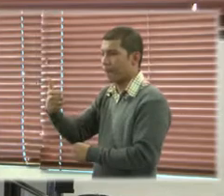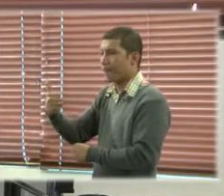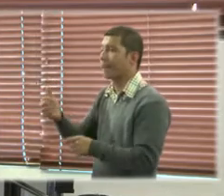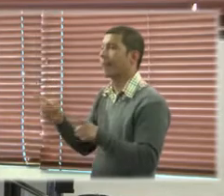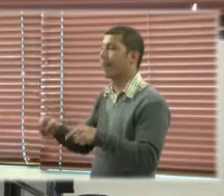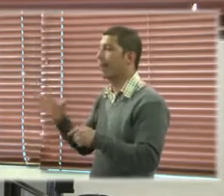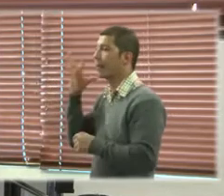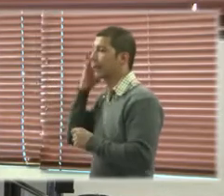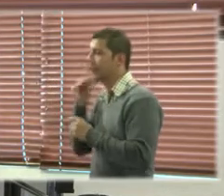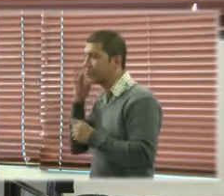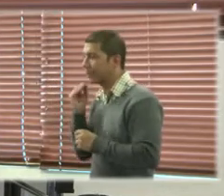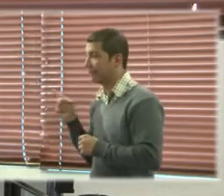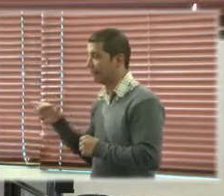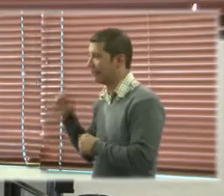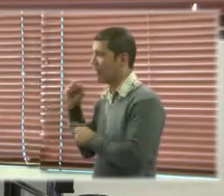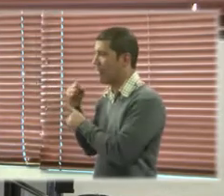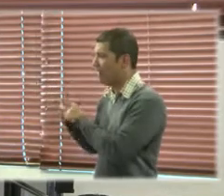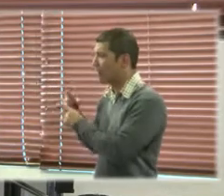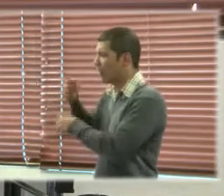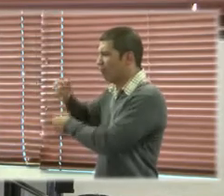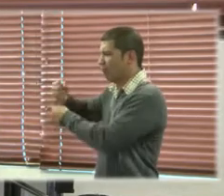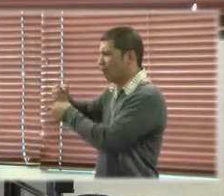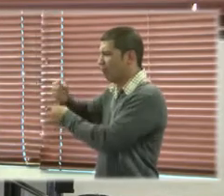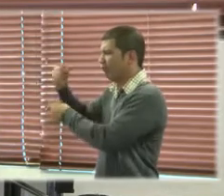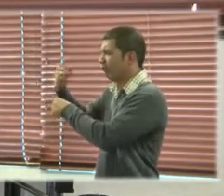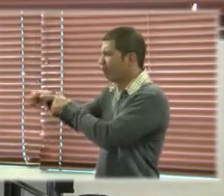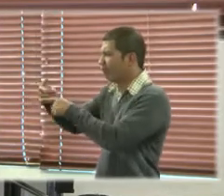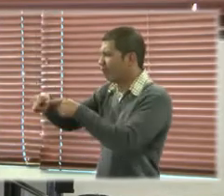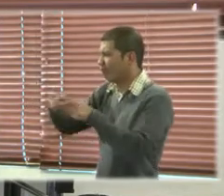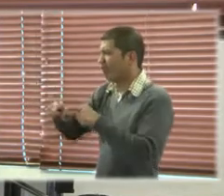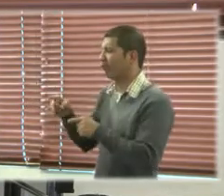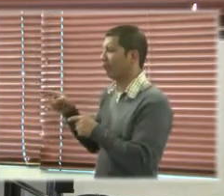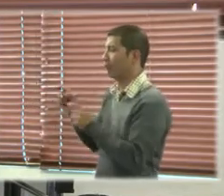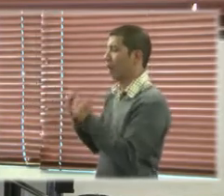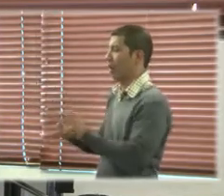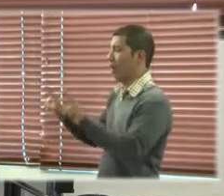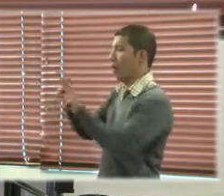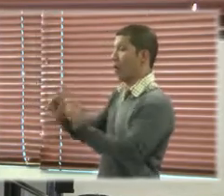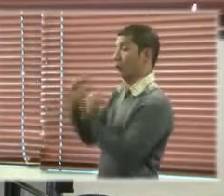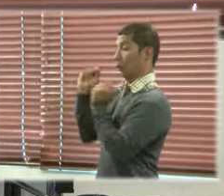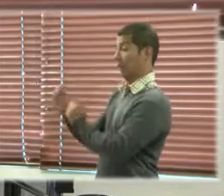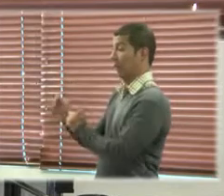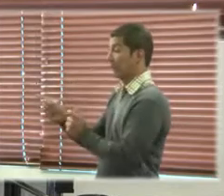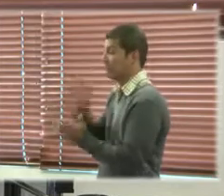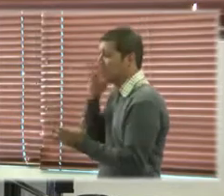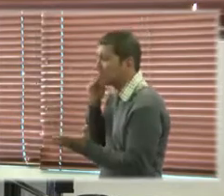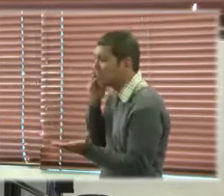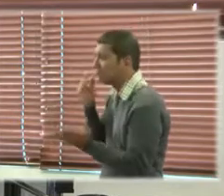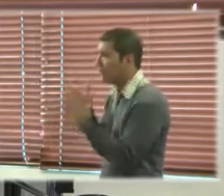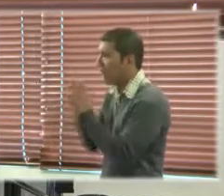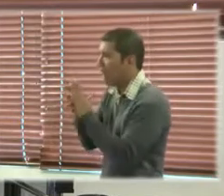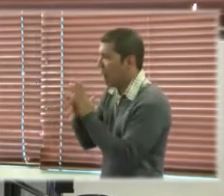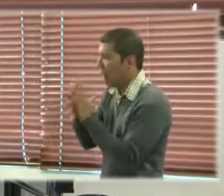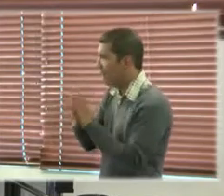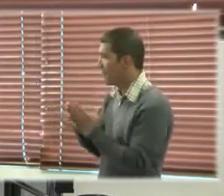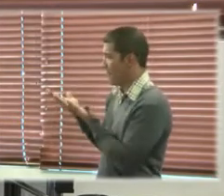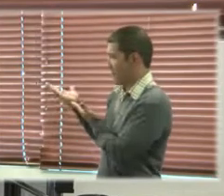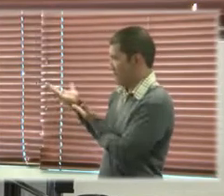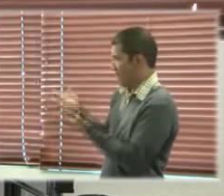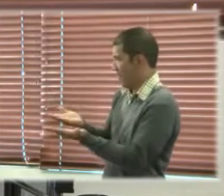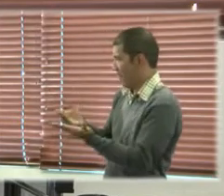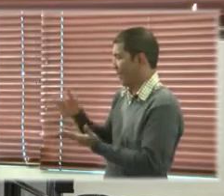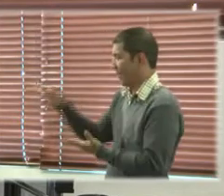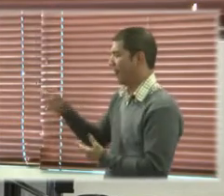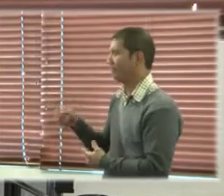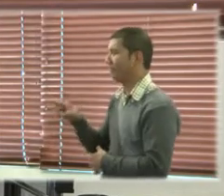las experiencias que tiene Silvia como comisionada. Entonces, Silvia te doy la bienvenida y nos alegra muchísimo tenerte